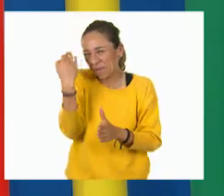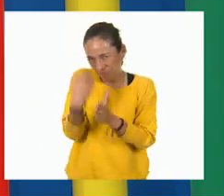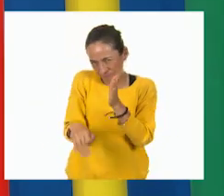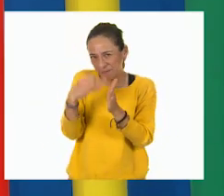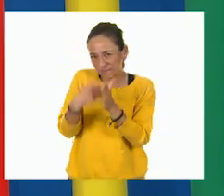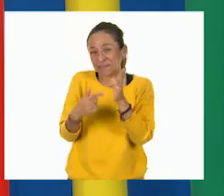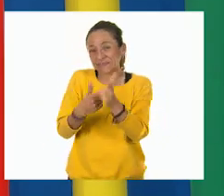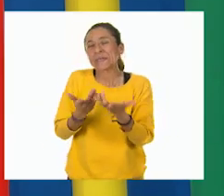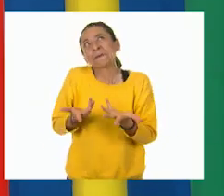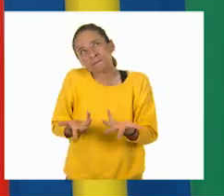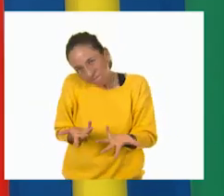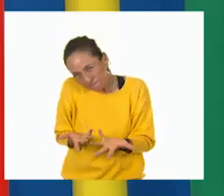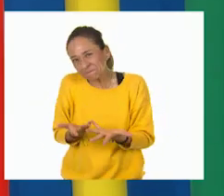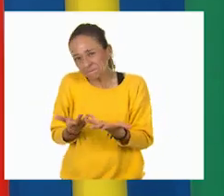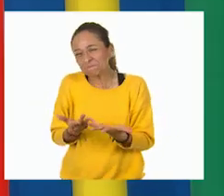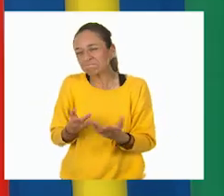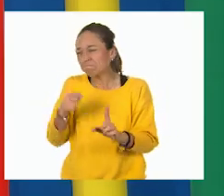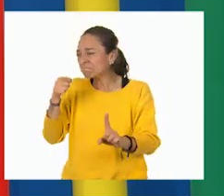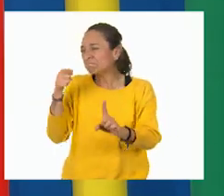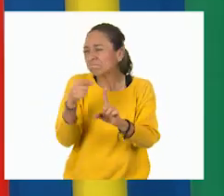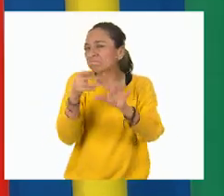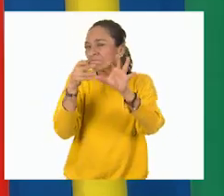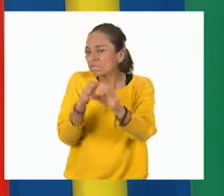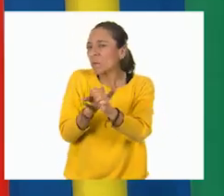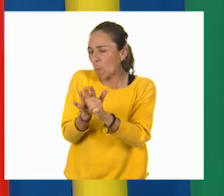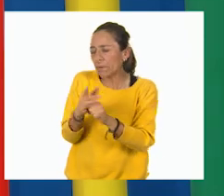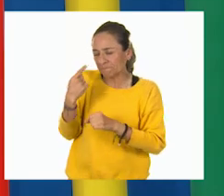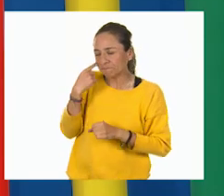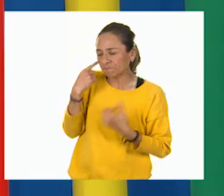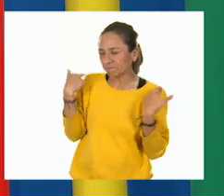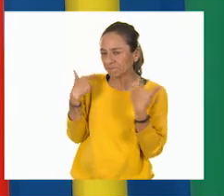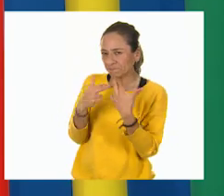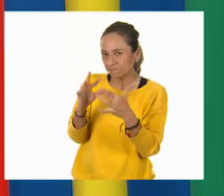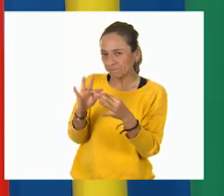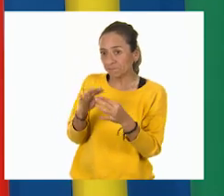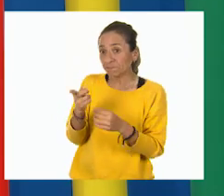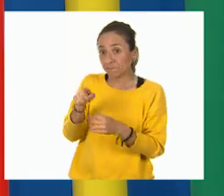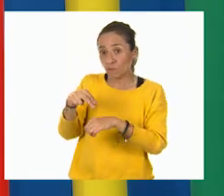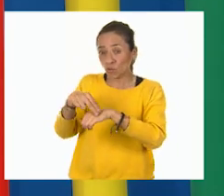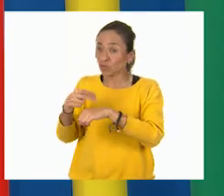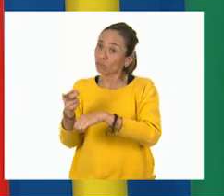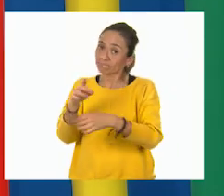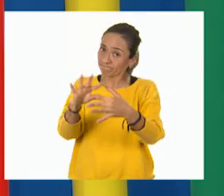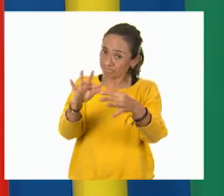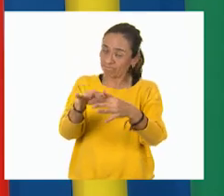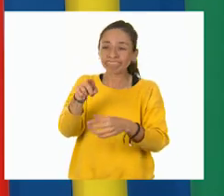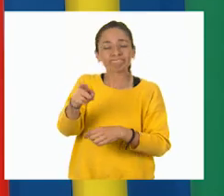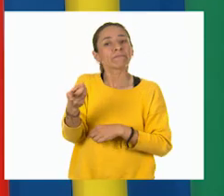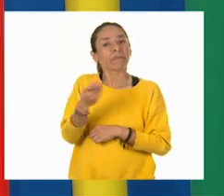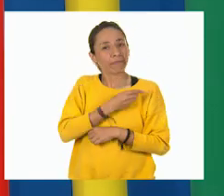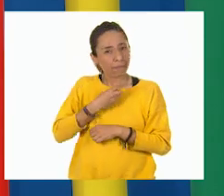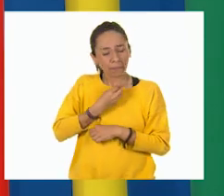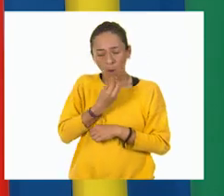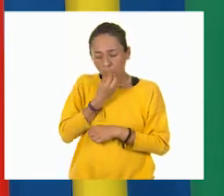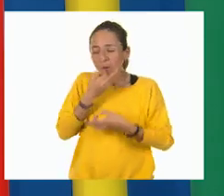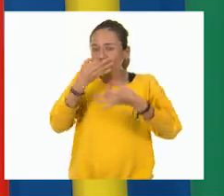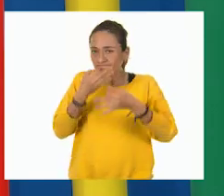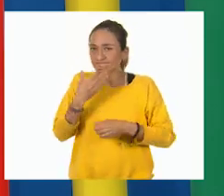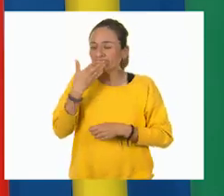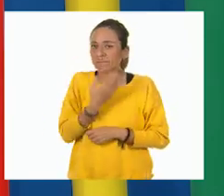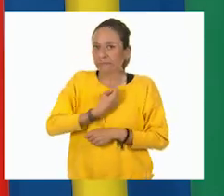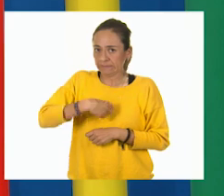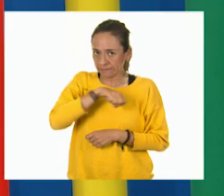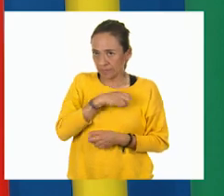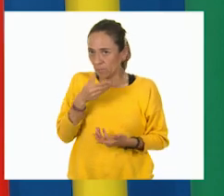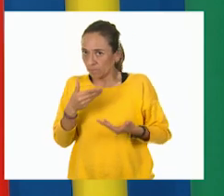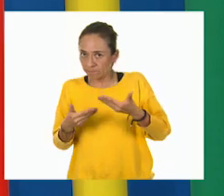Aquí viene el meollo del asunto, maestro. Resulta que le dijo el doctor que debe de tener una dieta balanceada, pero que era muy, muy, muy,